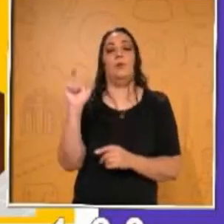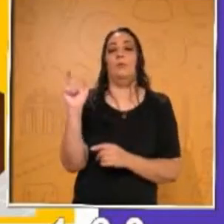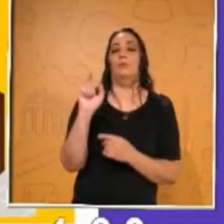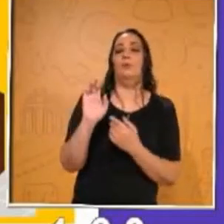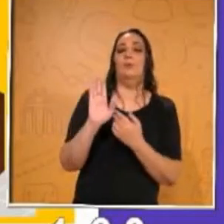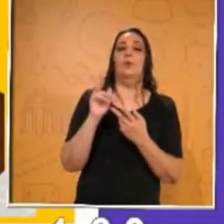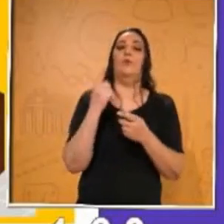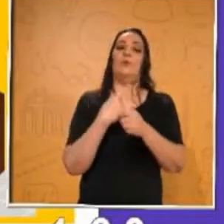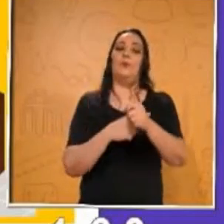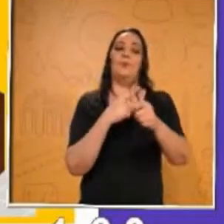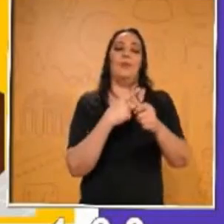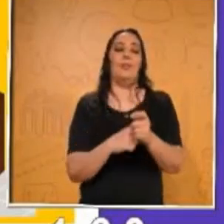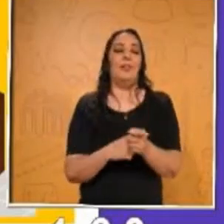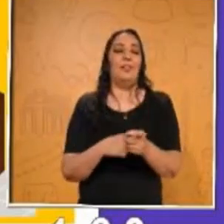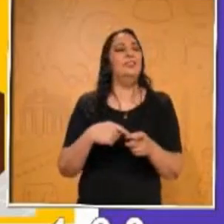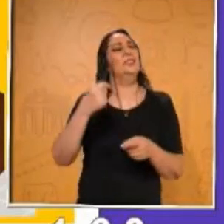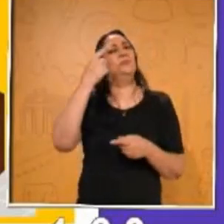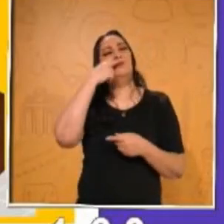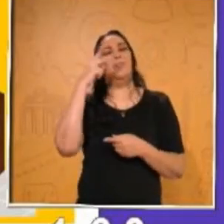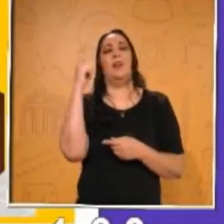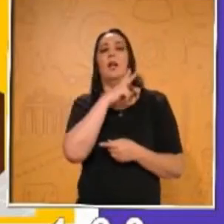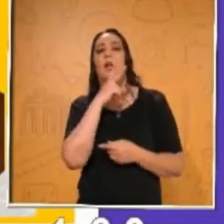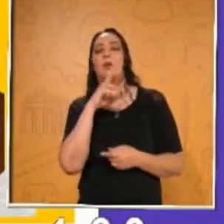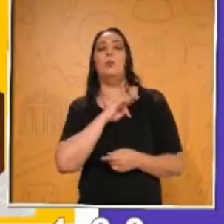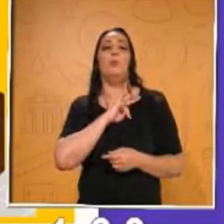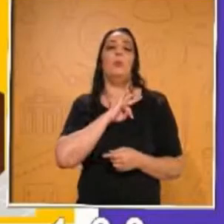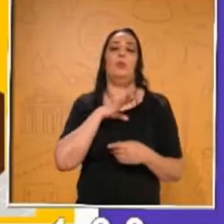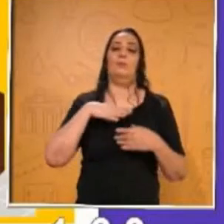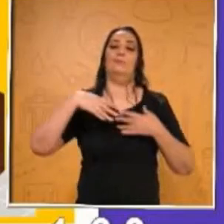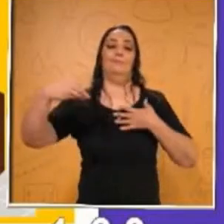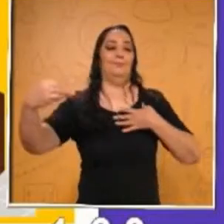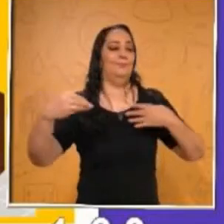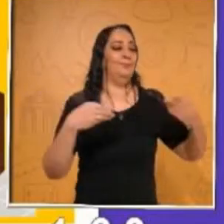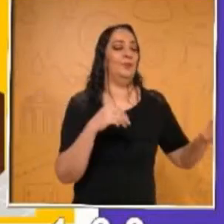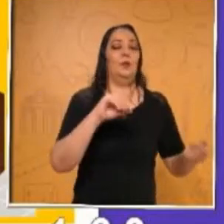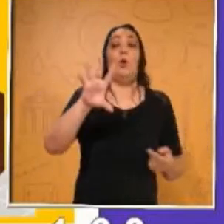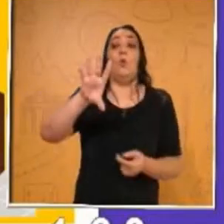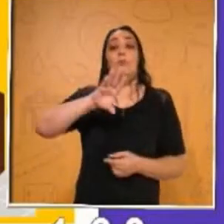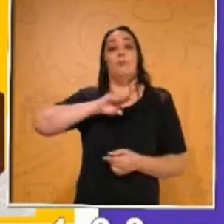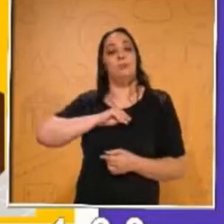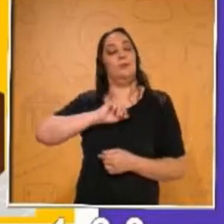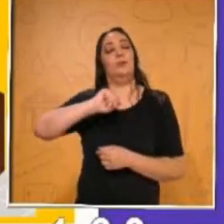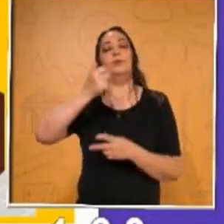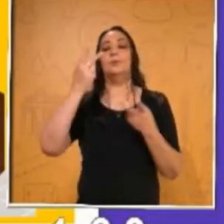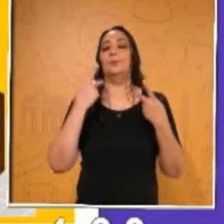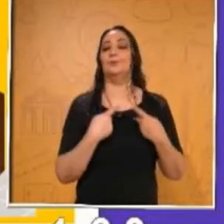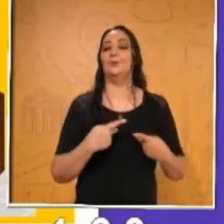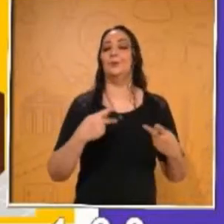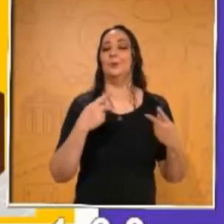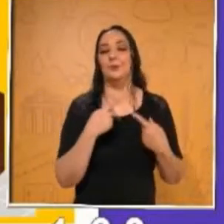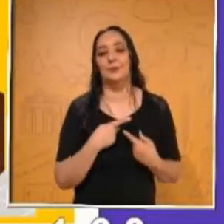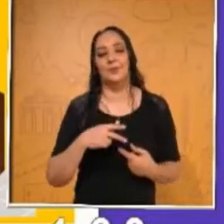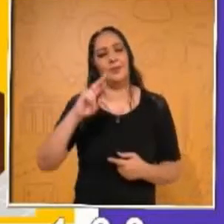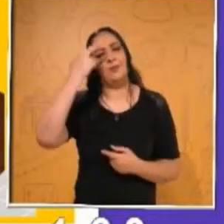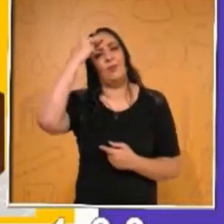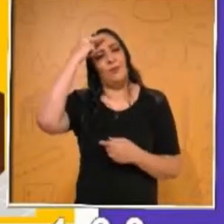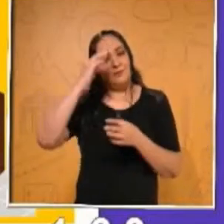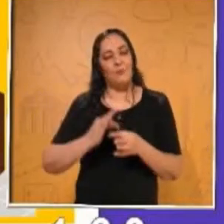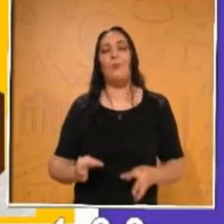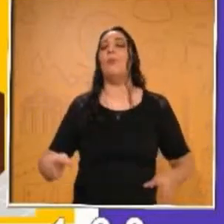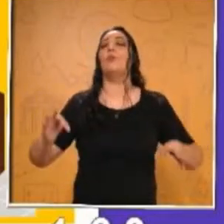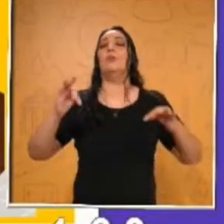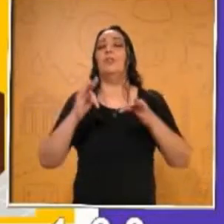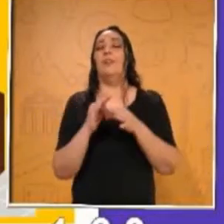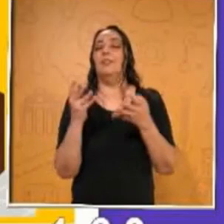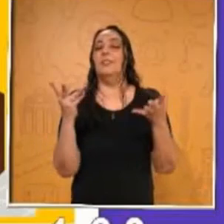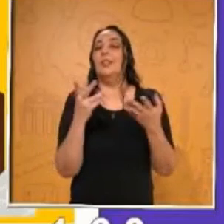que las enfermedades respiratorias se contagien a otras personas. Acuérdense que es bien importante llevar a cabo estas